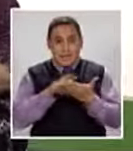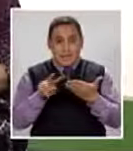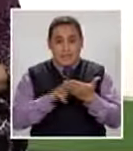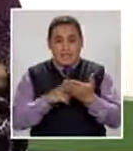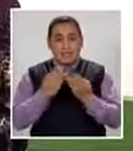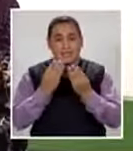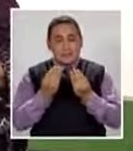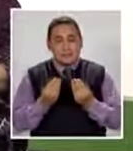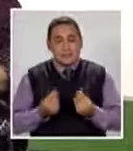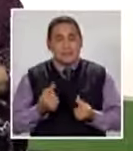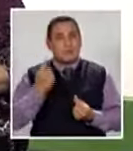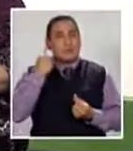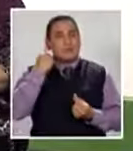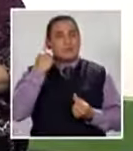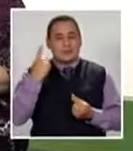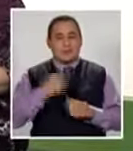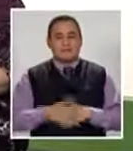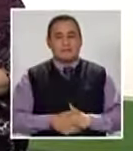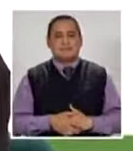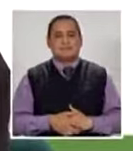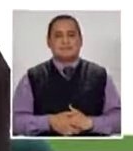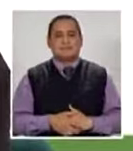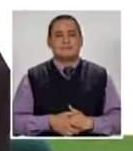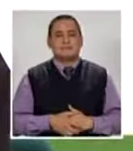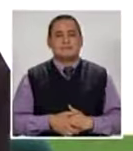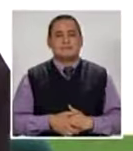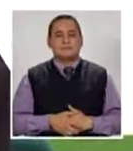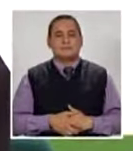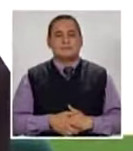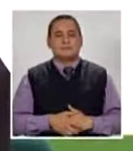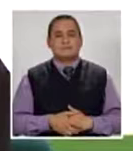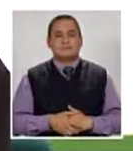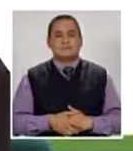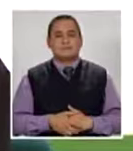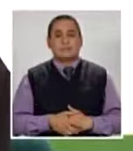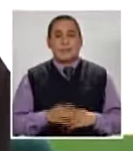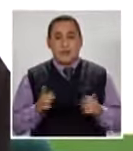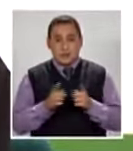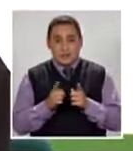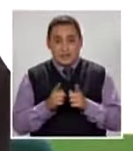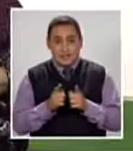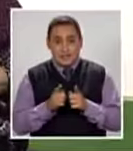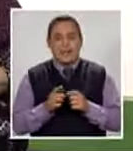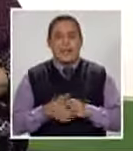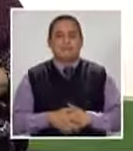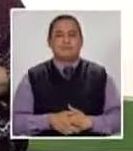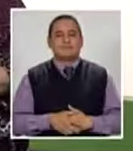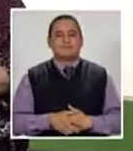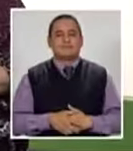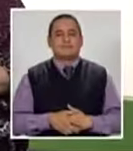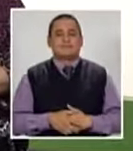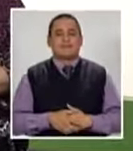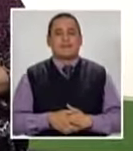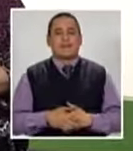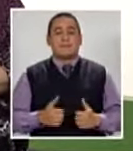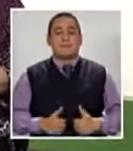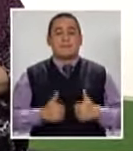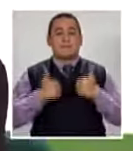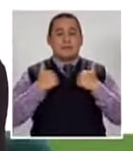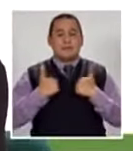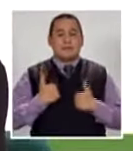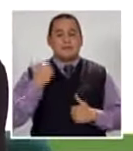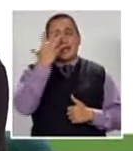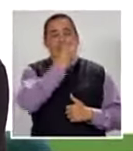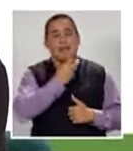Porque vamos así Disfrutarlo Ahí va La cortita O La cortita La cortita Vida